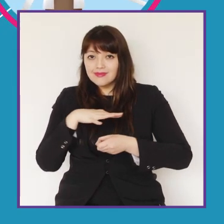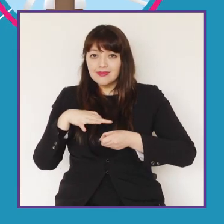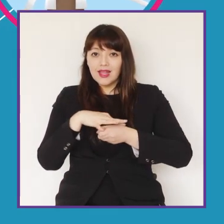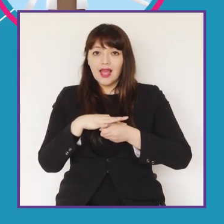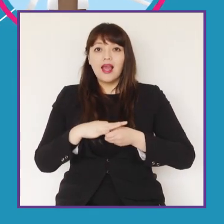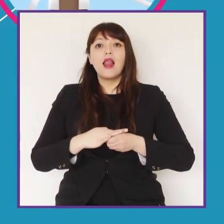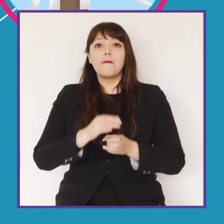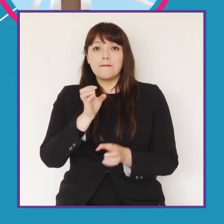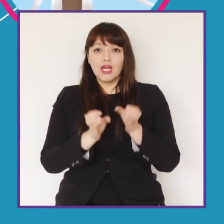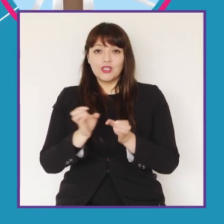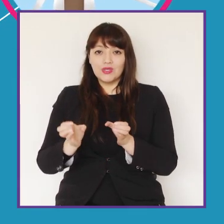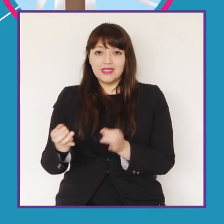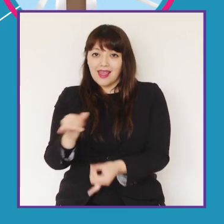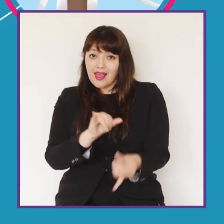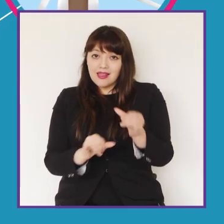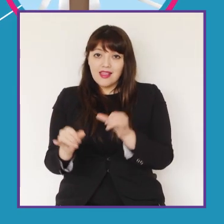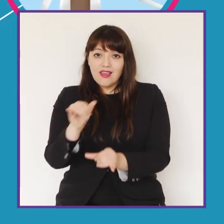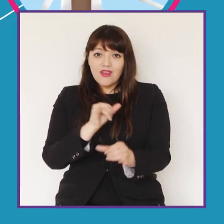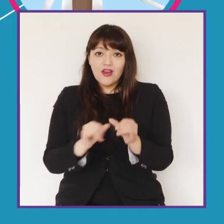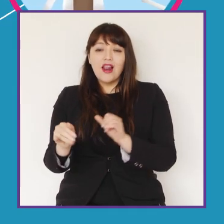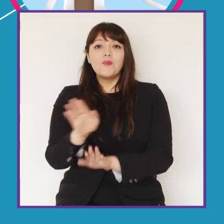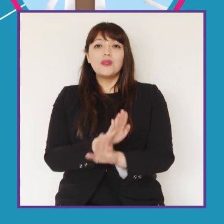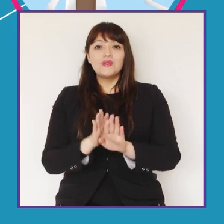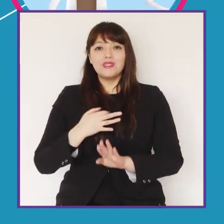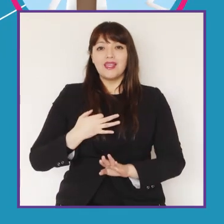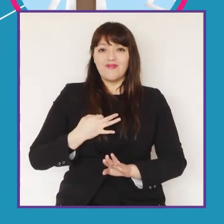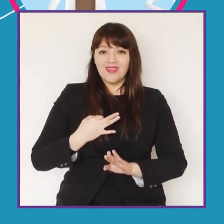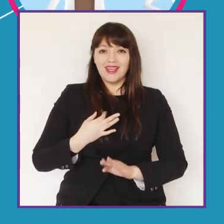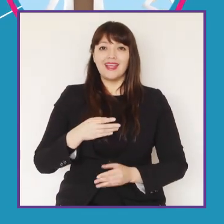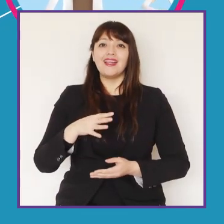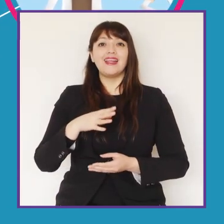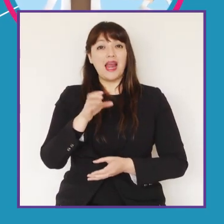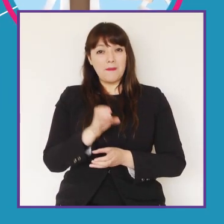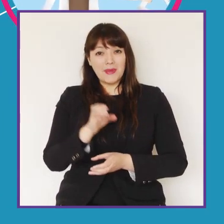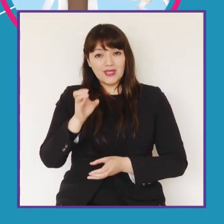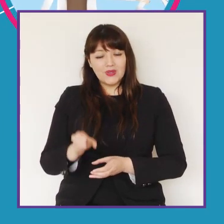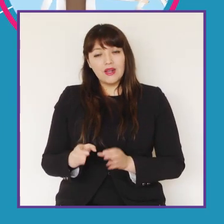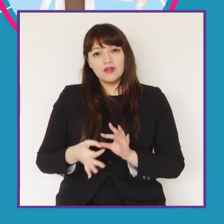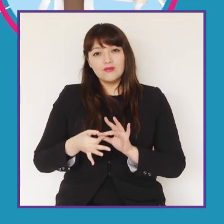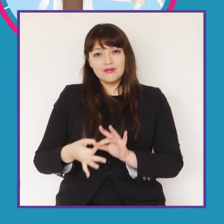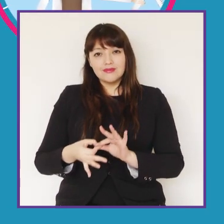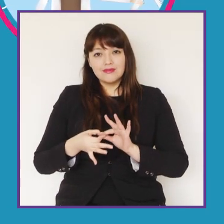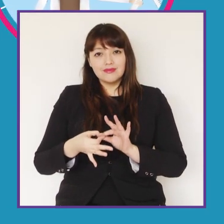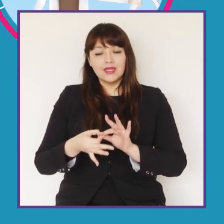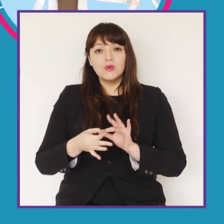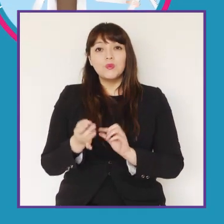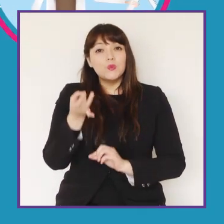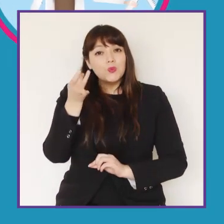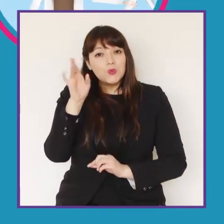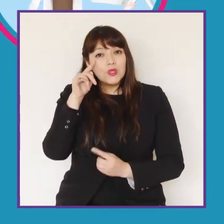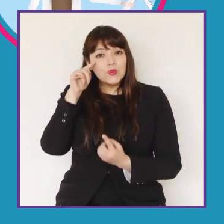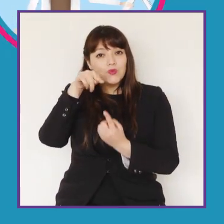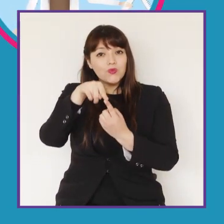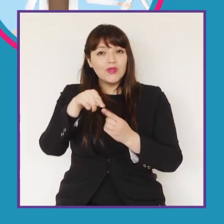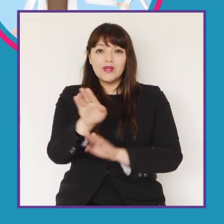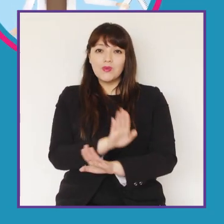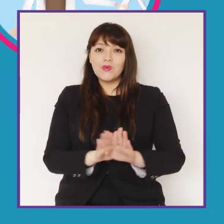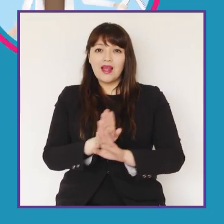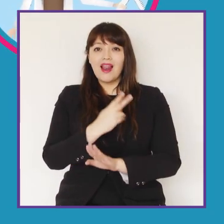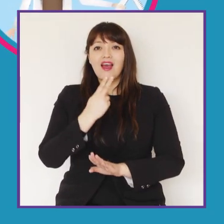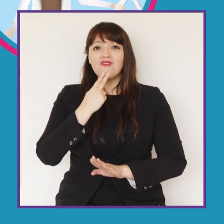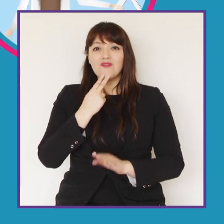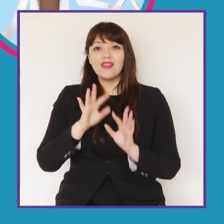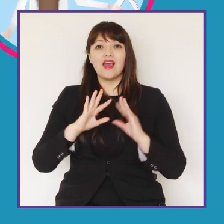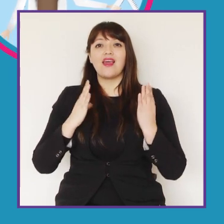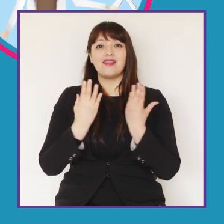forma, el mundo científico, el sistema de protección civil y la ciudadanía van de la mano, con un único fin, resguardar la